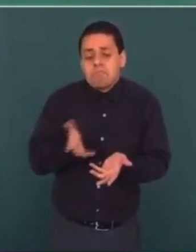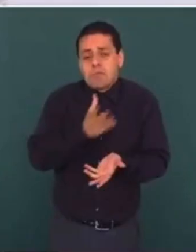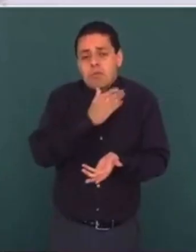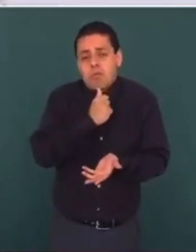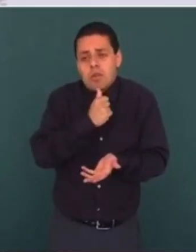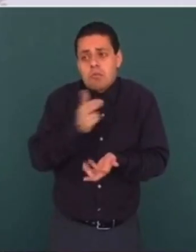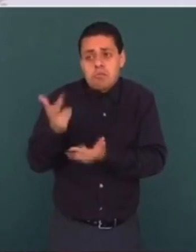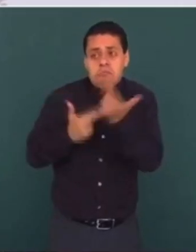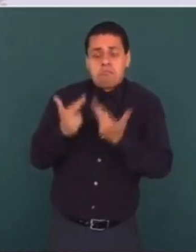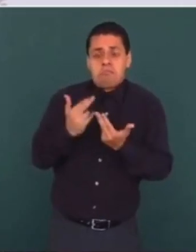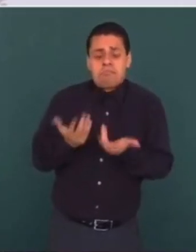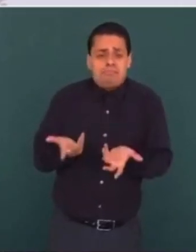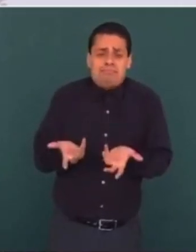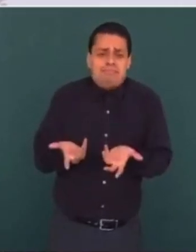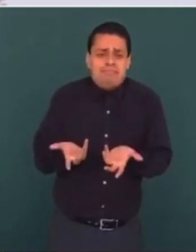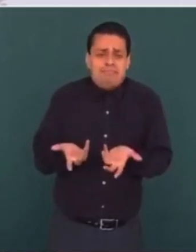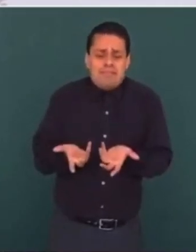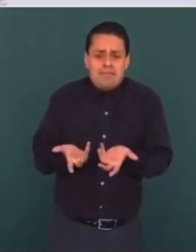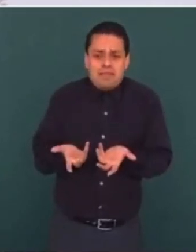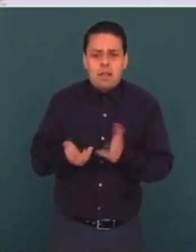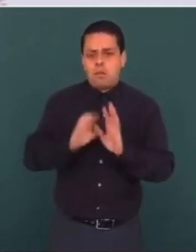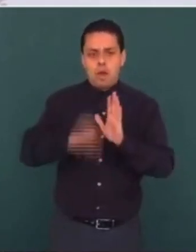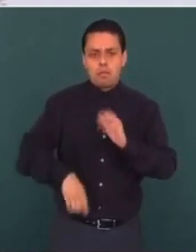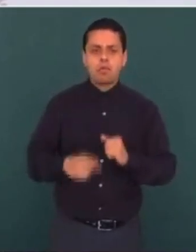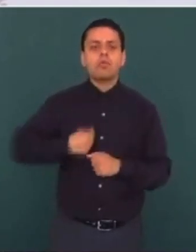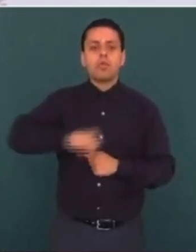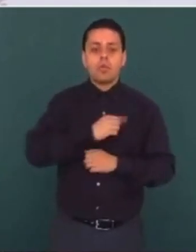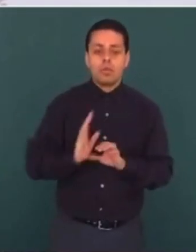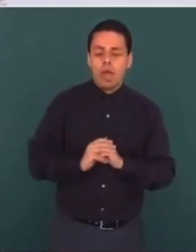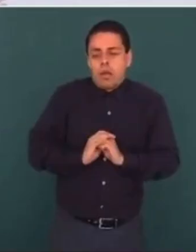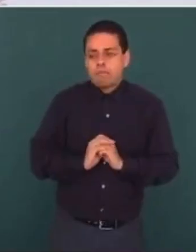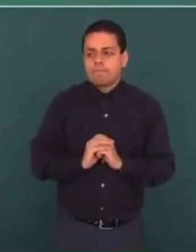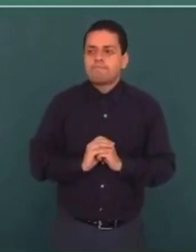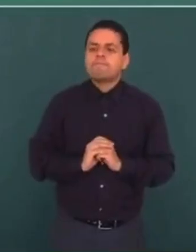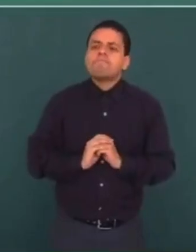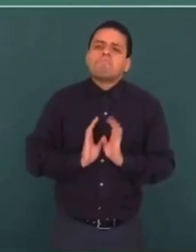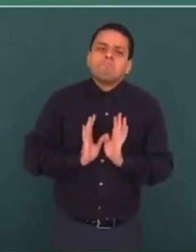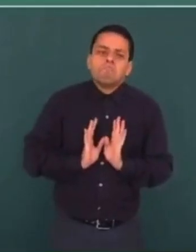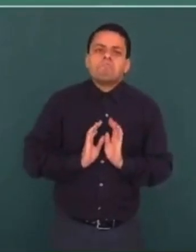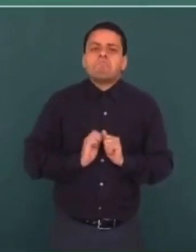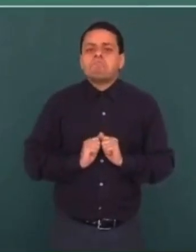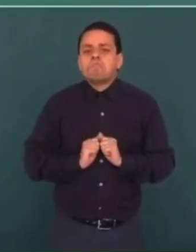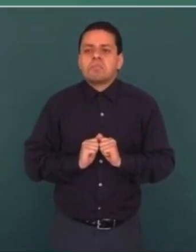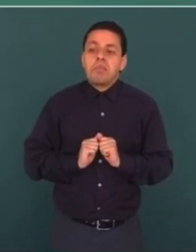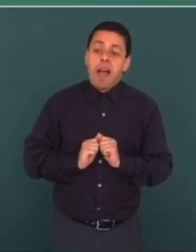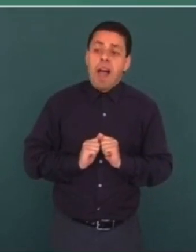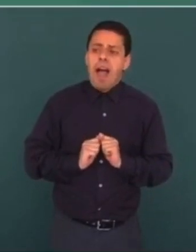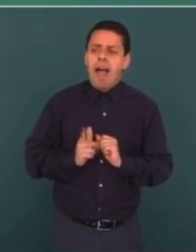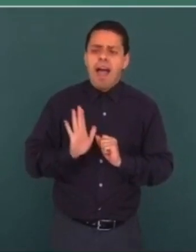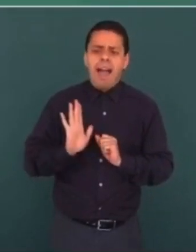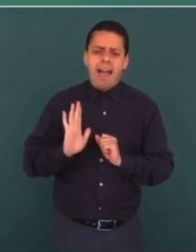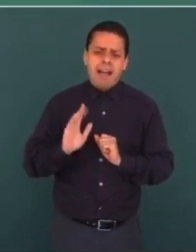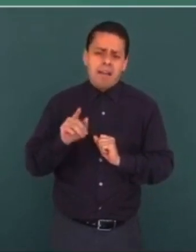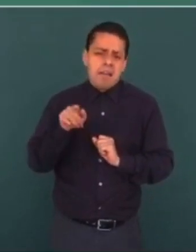¿Cómo vamos nosotros a darnos